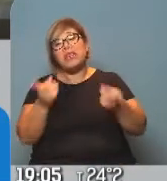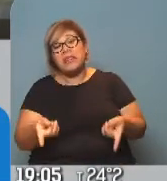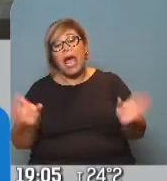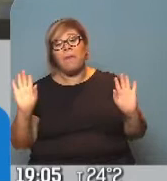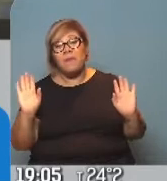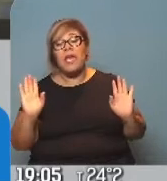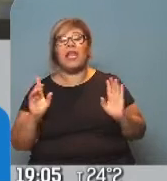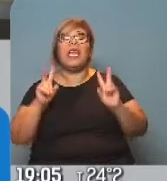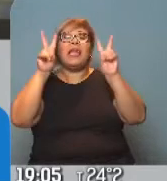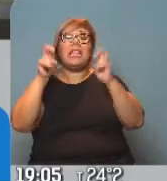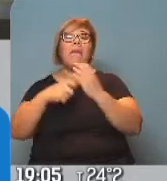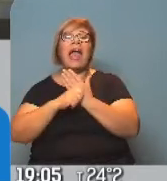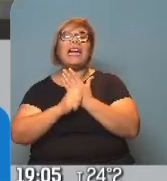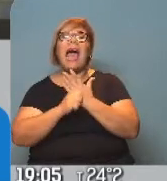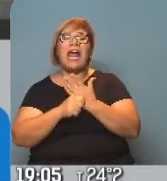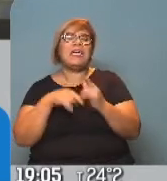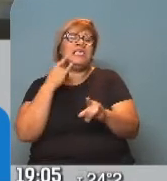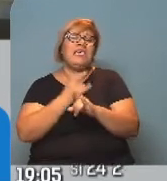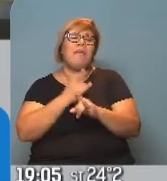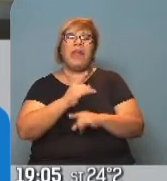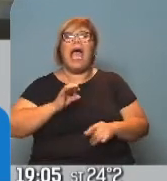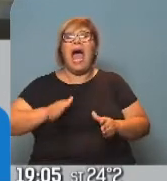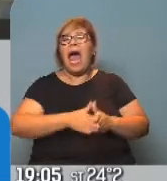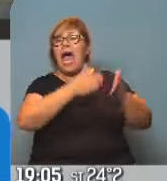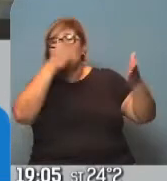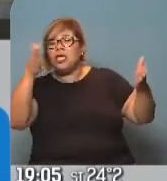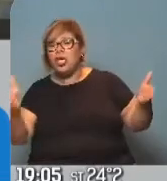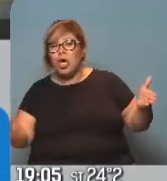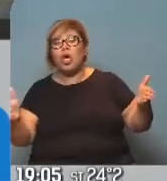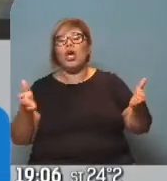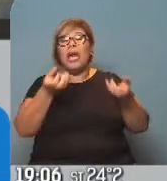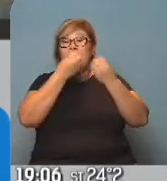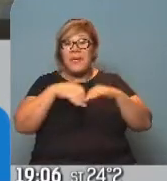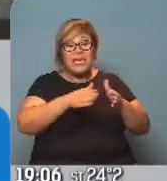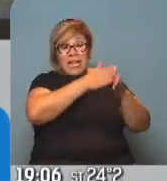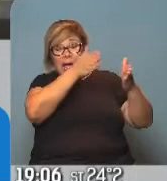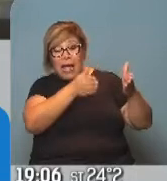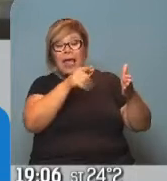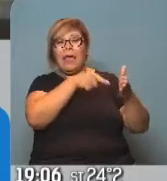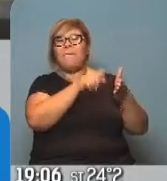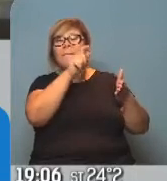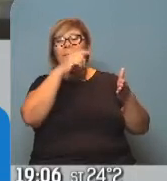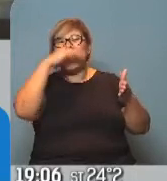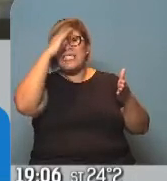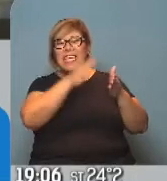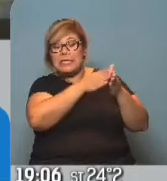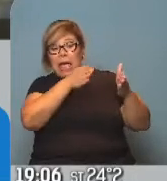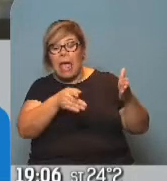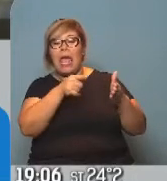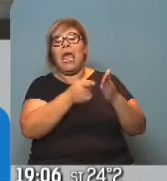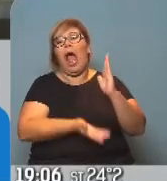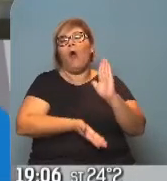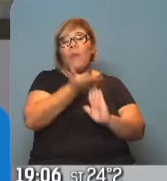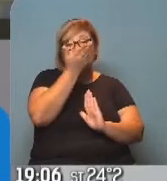la carne, hay una suba estacional en los primeros meses del año y después de alguna manera tiende a equilibrarse.